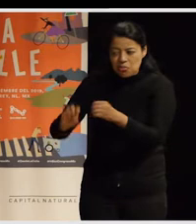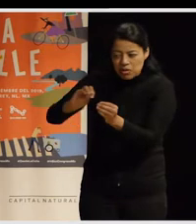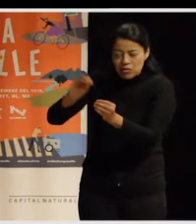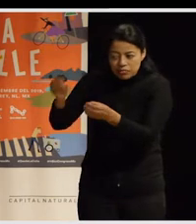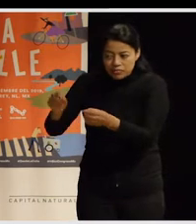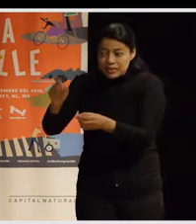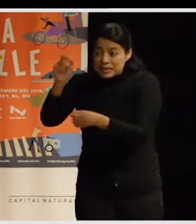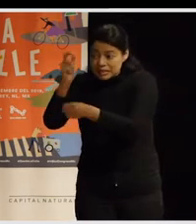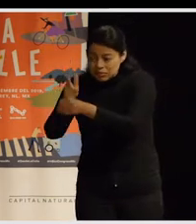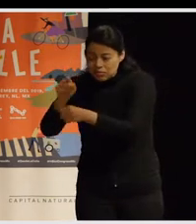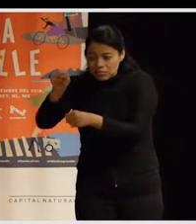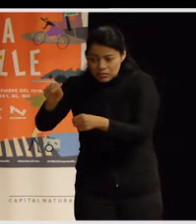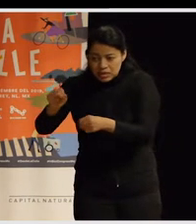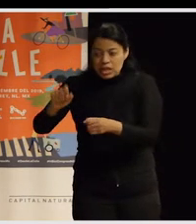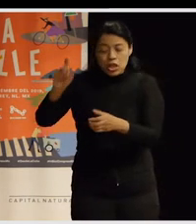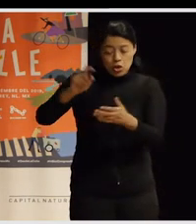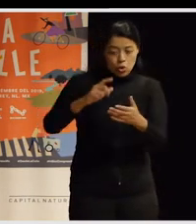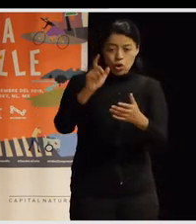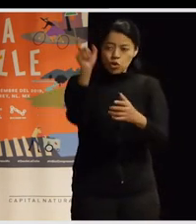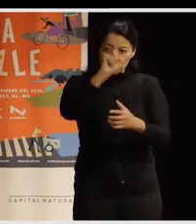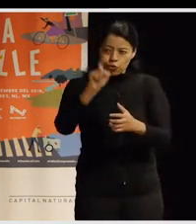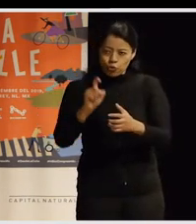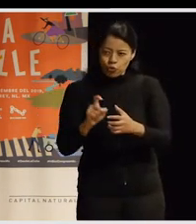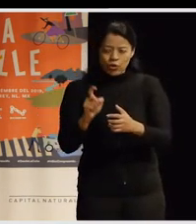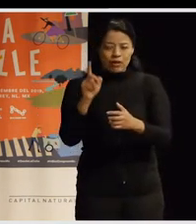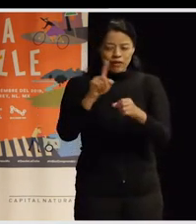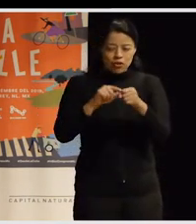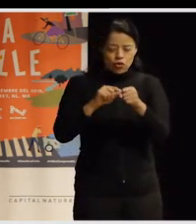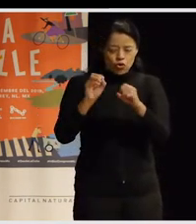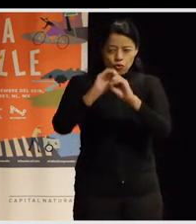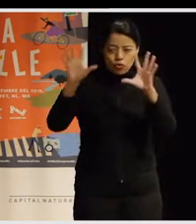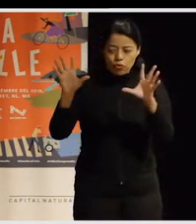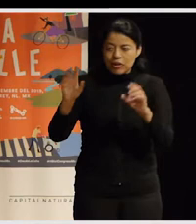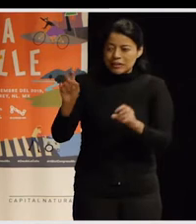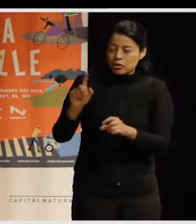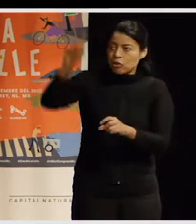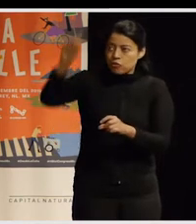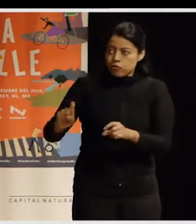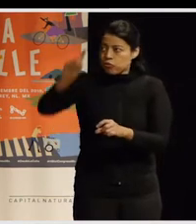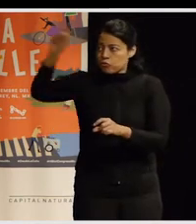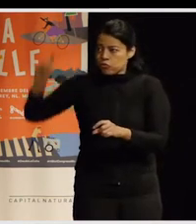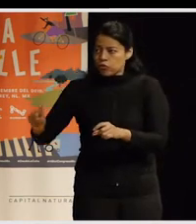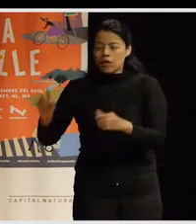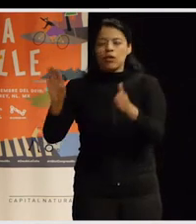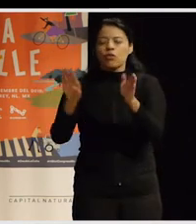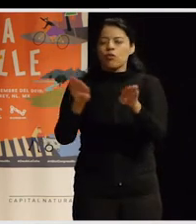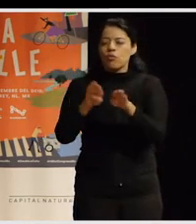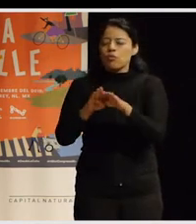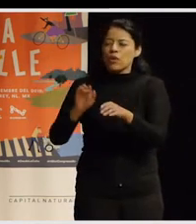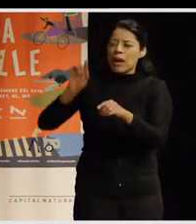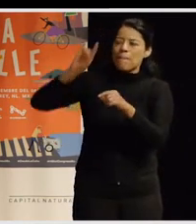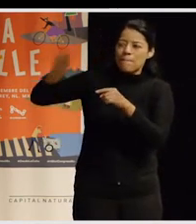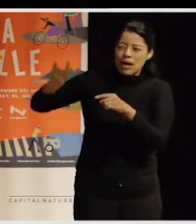señalarlos con un spray fluorescente. Y en cambio los chicos se quedaron dentro haciendo un taller, digamos, como de otro tipo